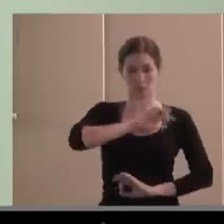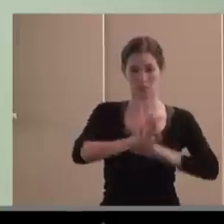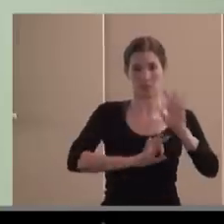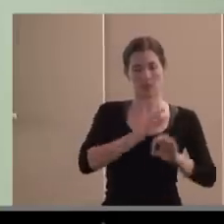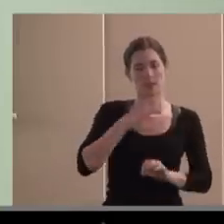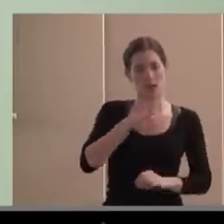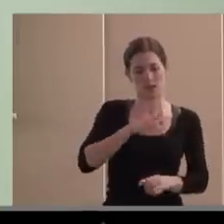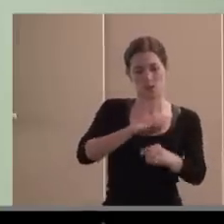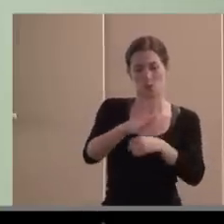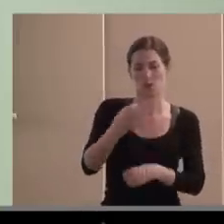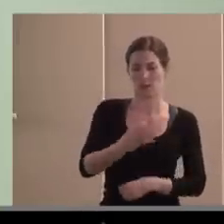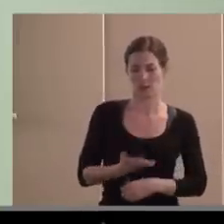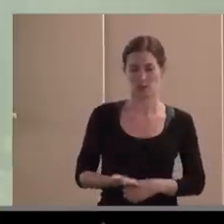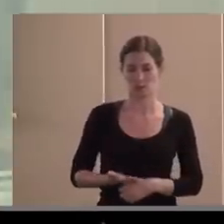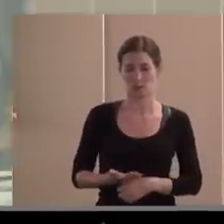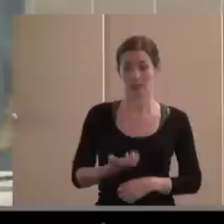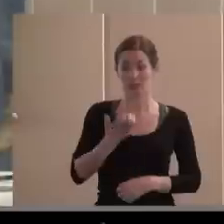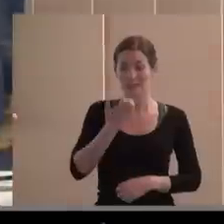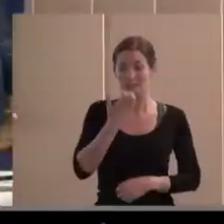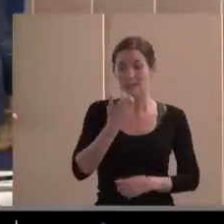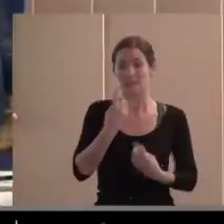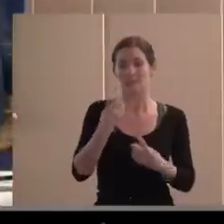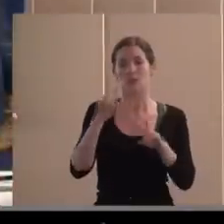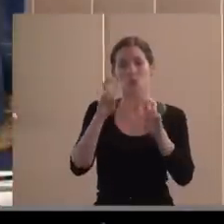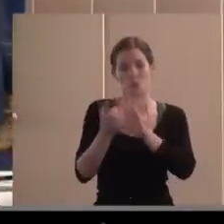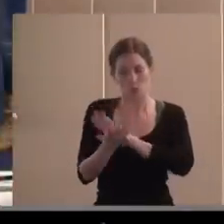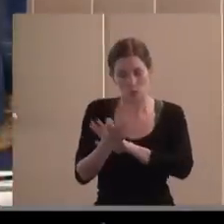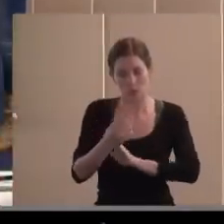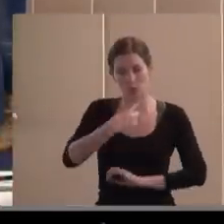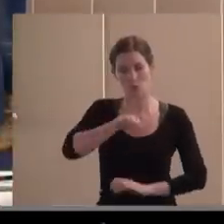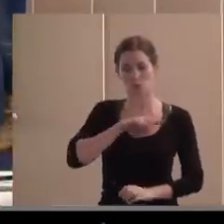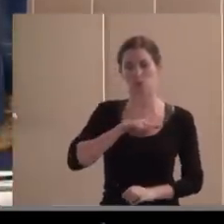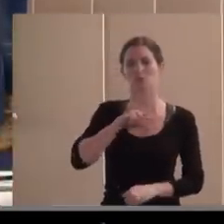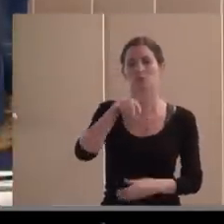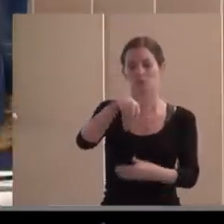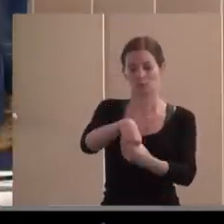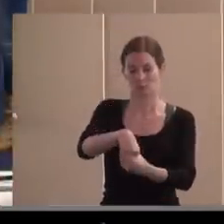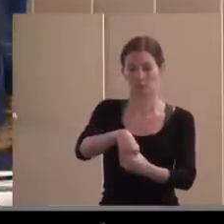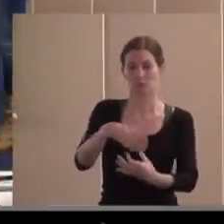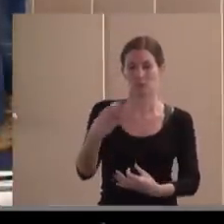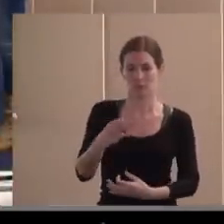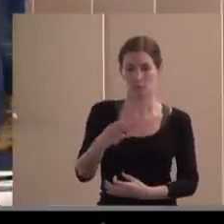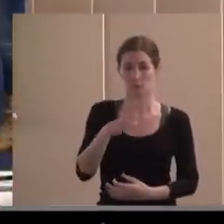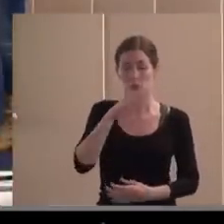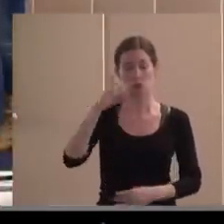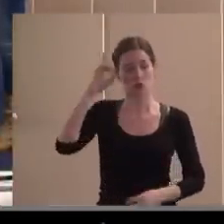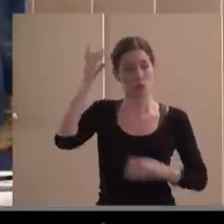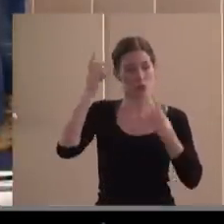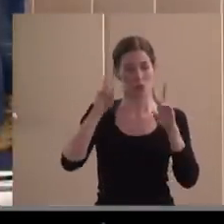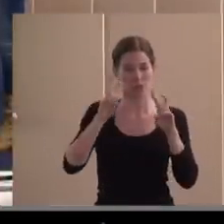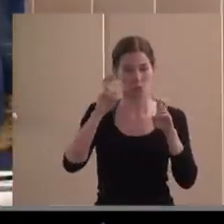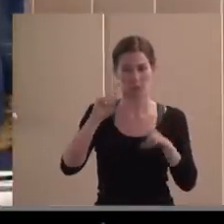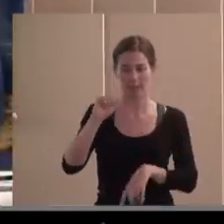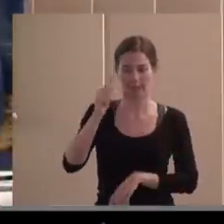encontrando respuesta, estemos ahí, estemos innovando, estemos descubriéndola, identificando y dándola